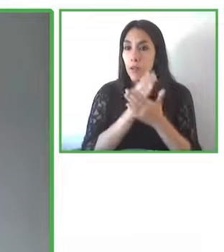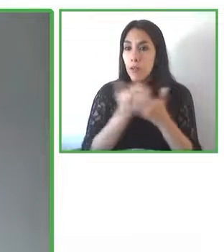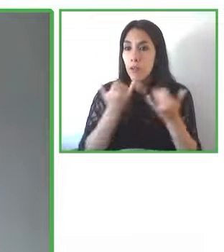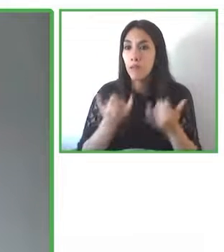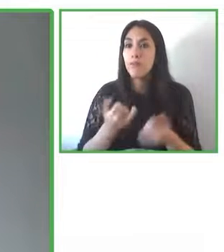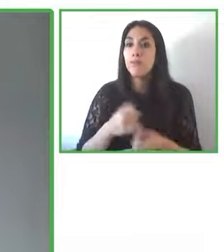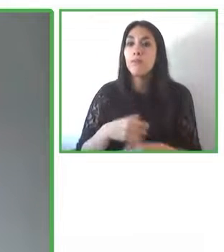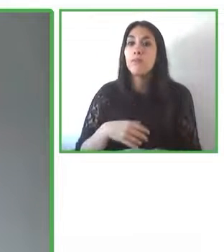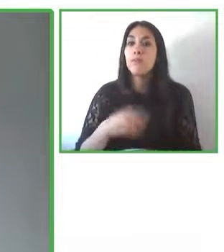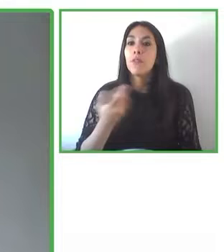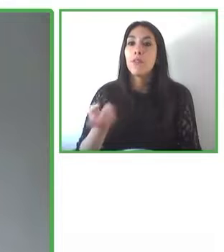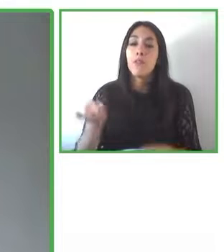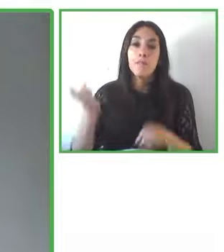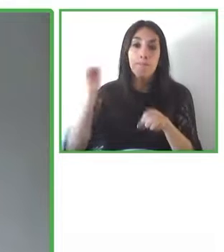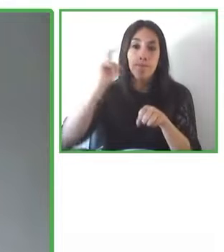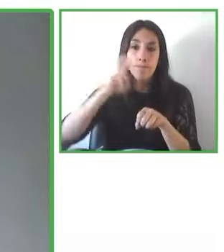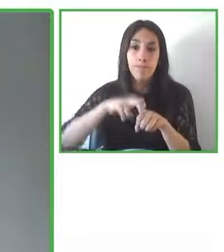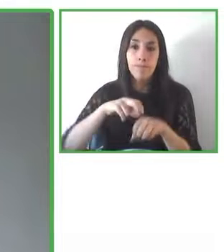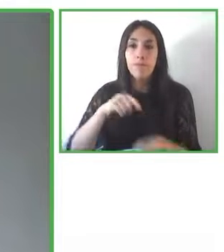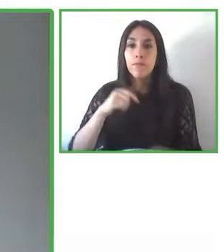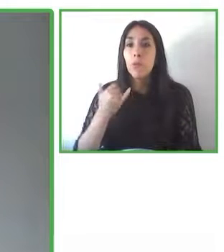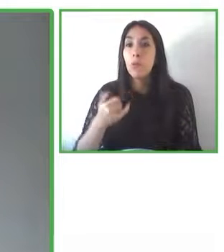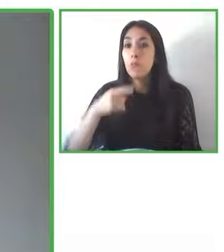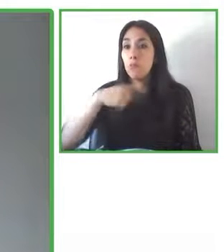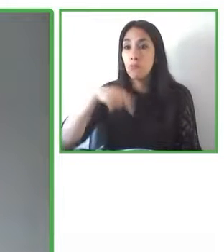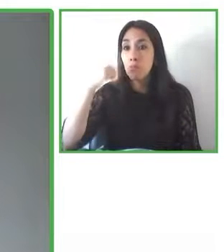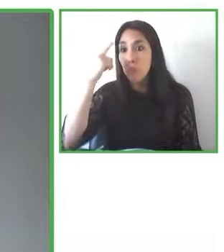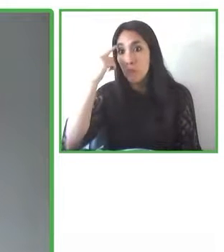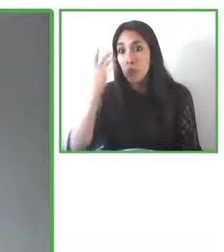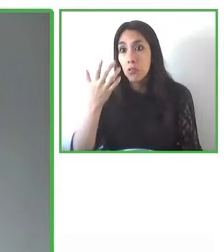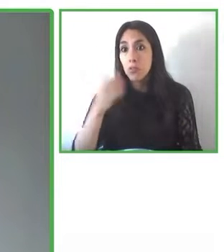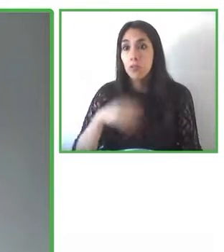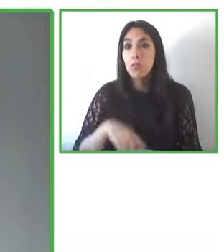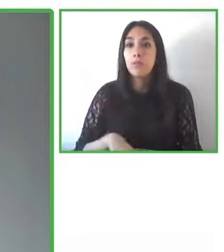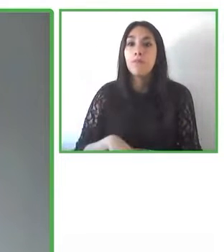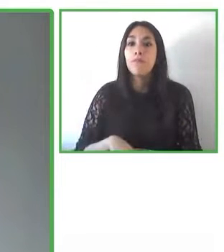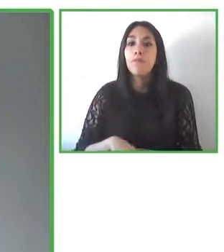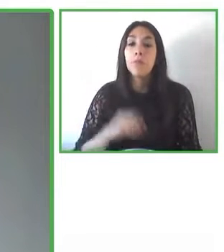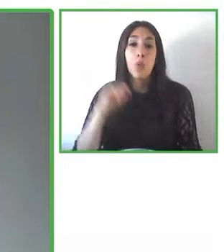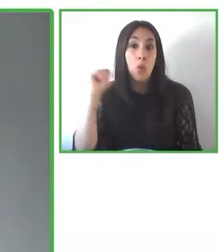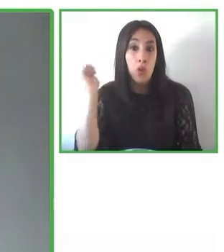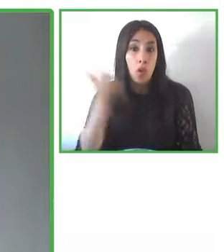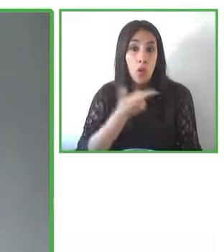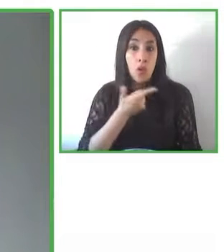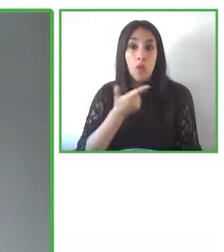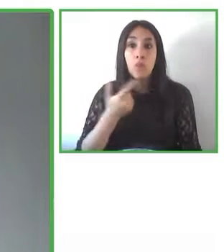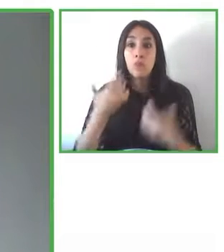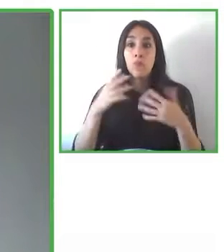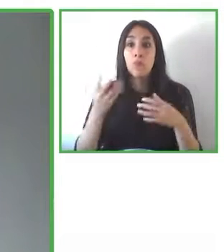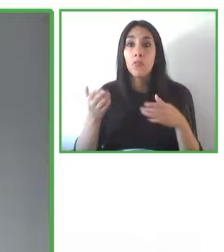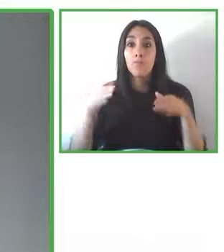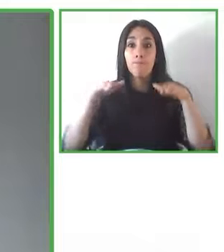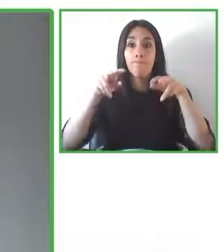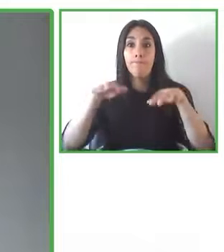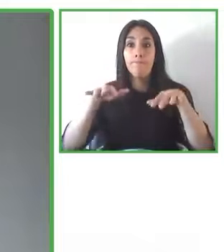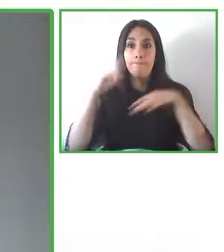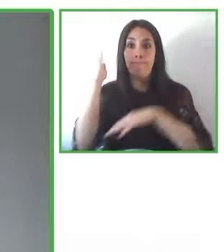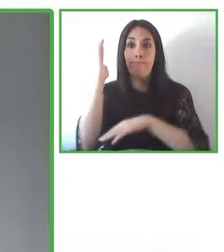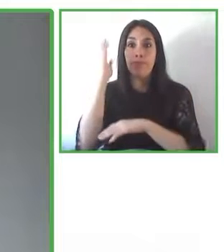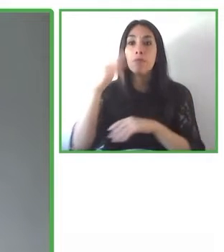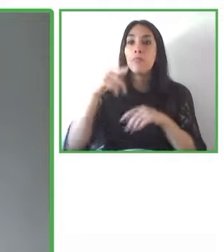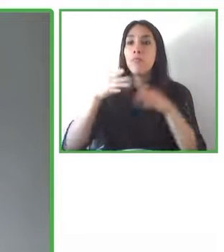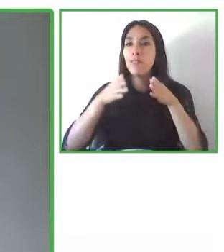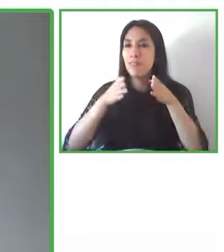esta sección, ya que todo lo que es movilidad peatonal en la ciudad, hoy en día es